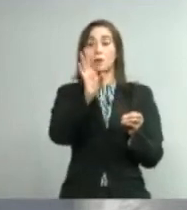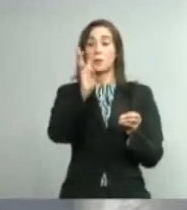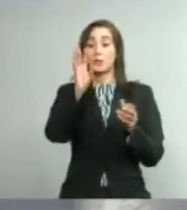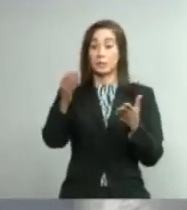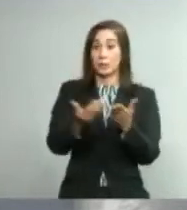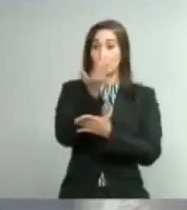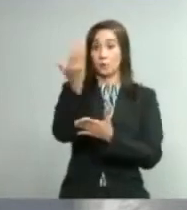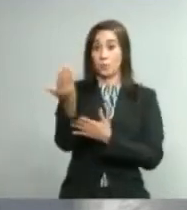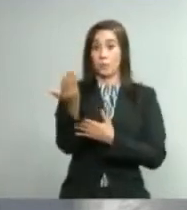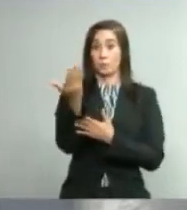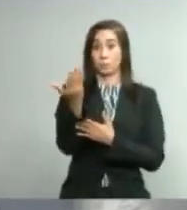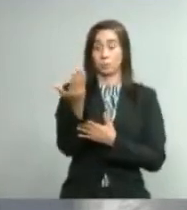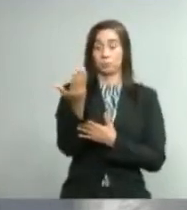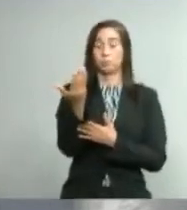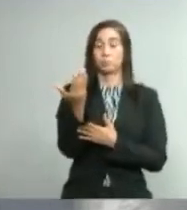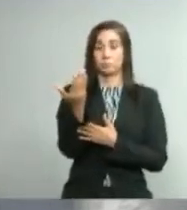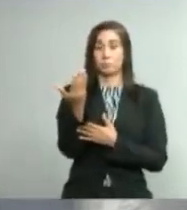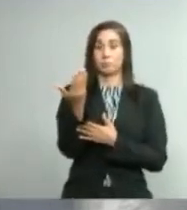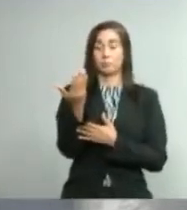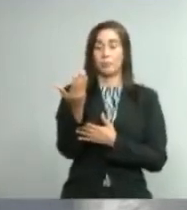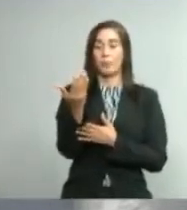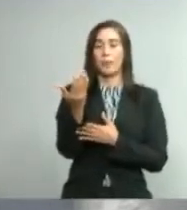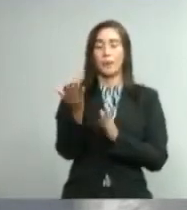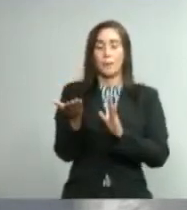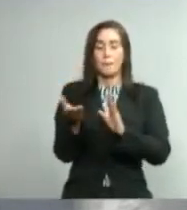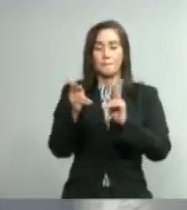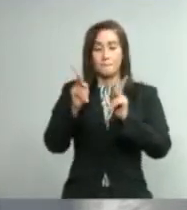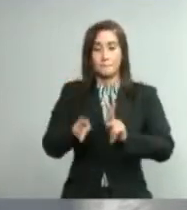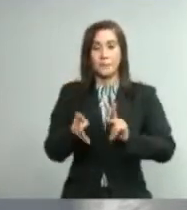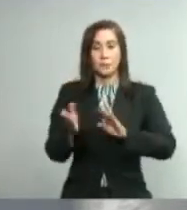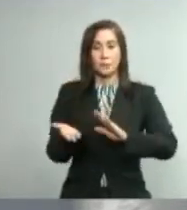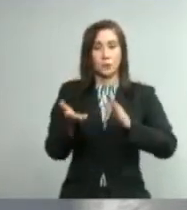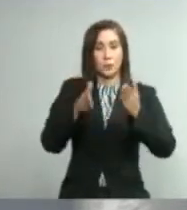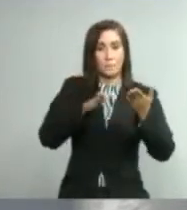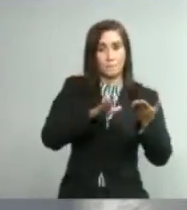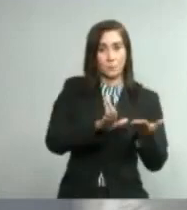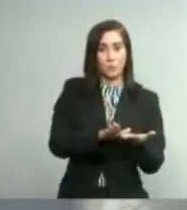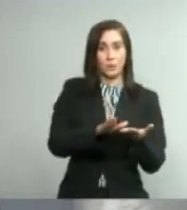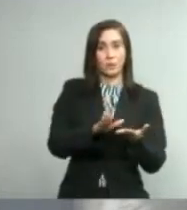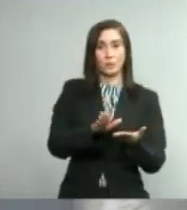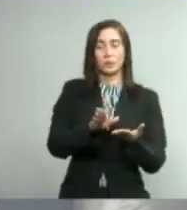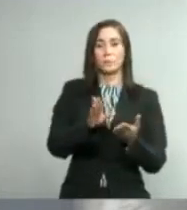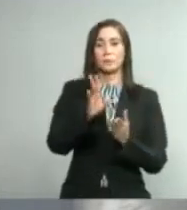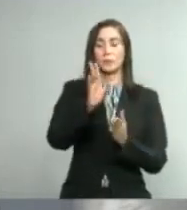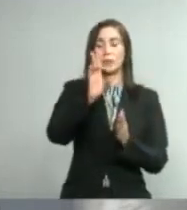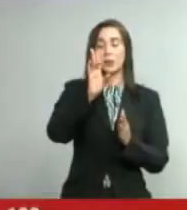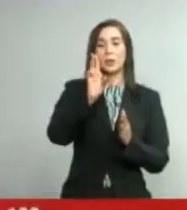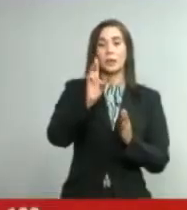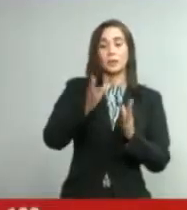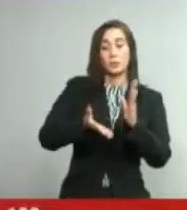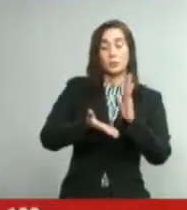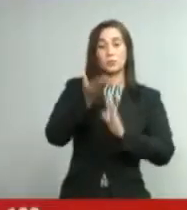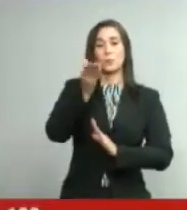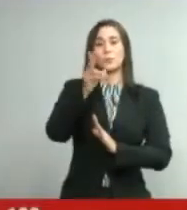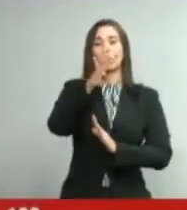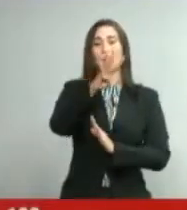nuevos. El número de fallecidos, ya hemos dicho que fue de 7, ascendiendo a